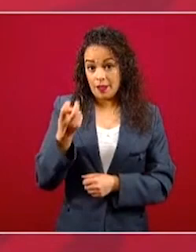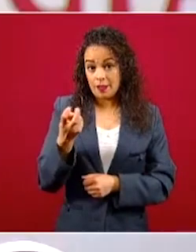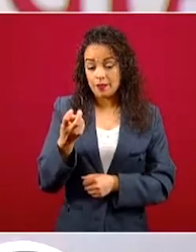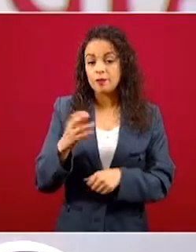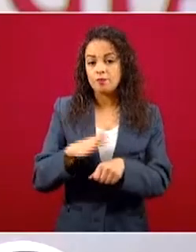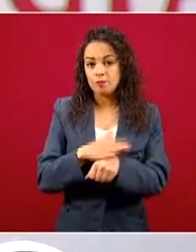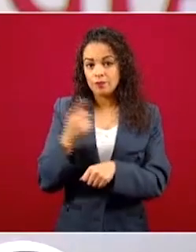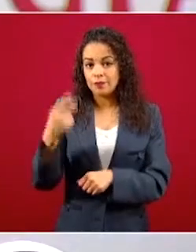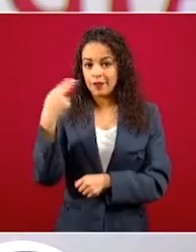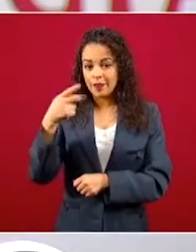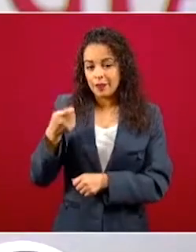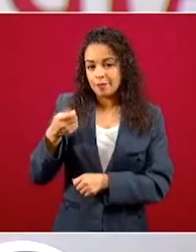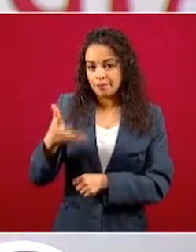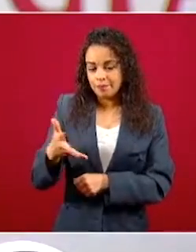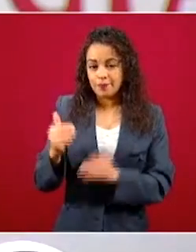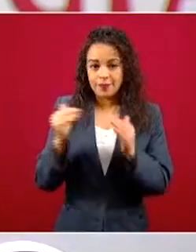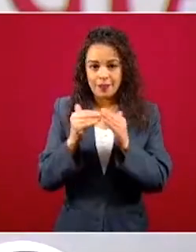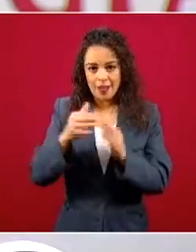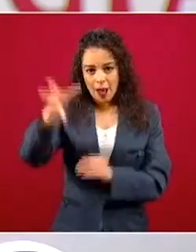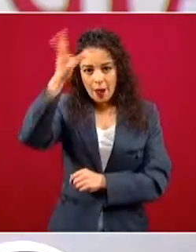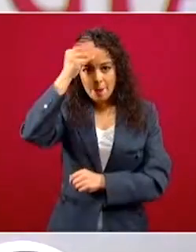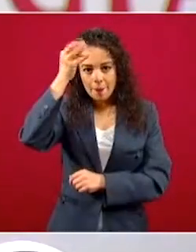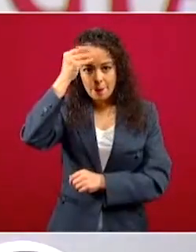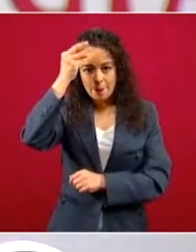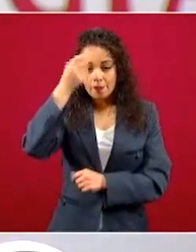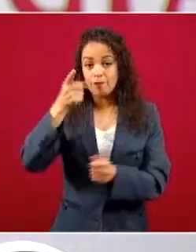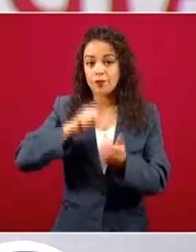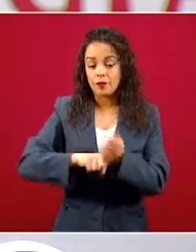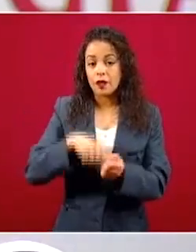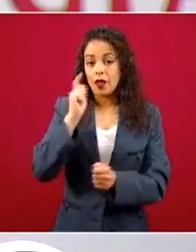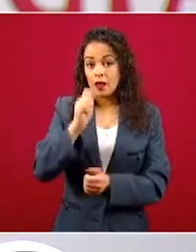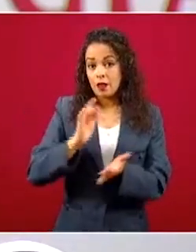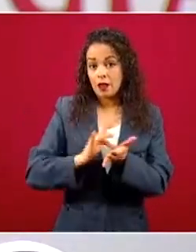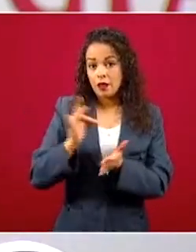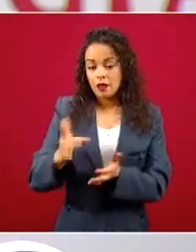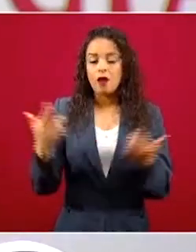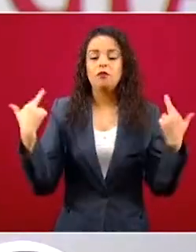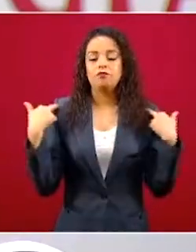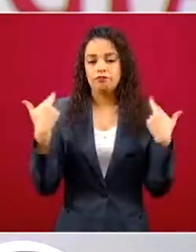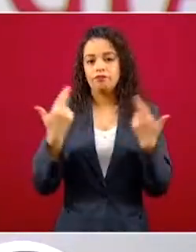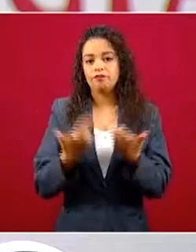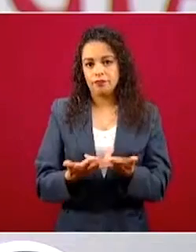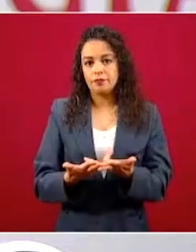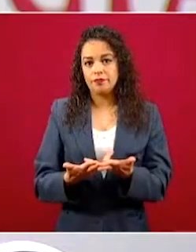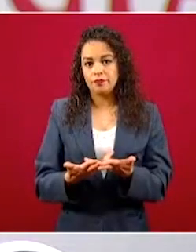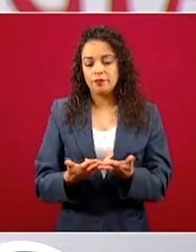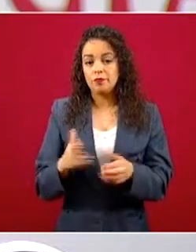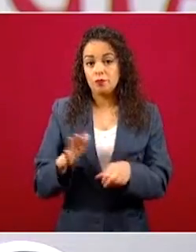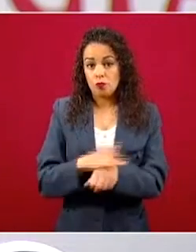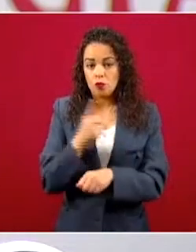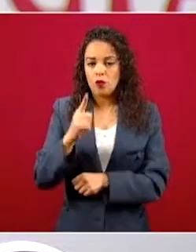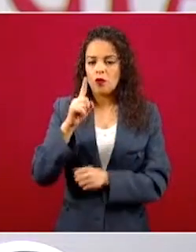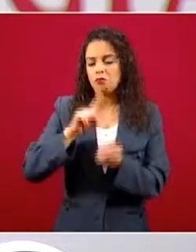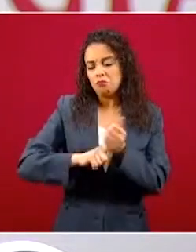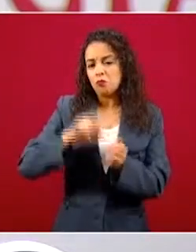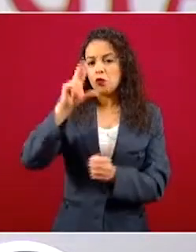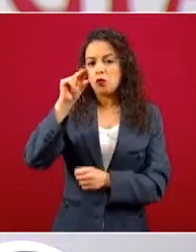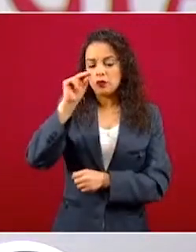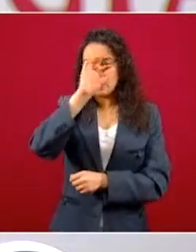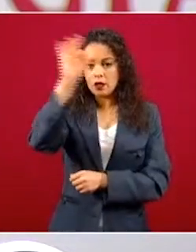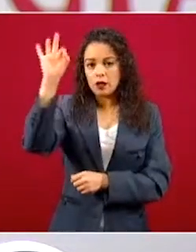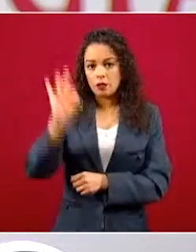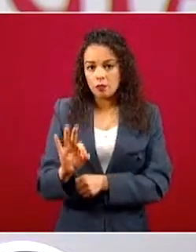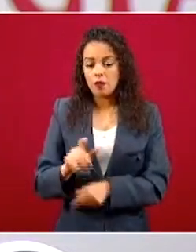son las maestras y los maestros, que en un 80% continúan